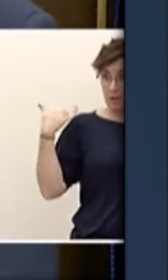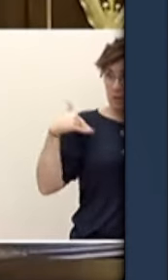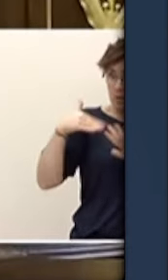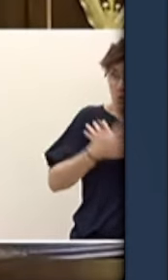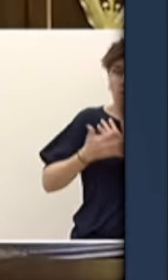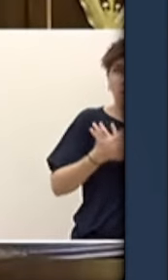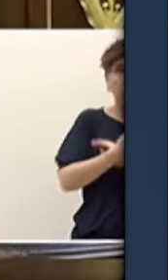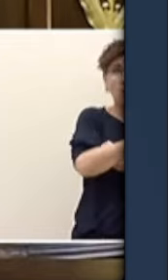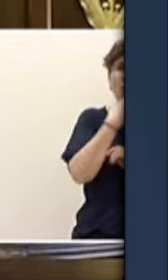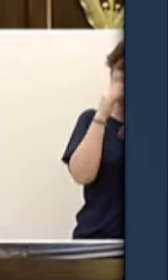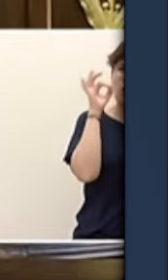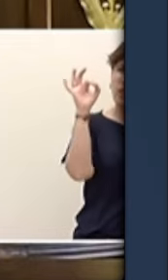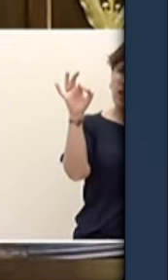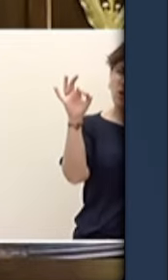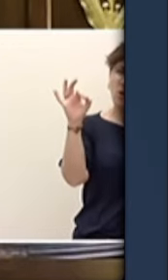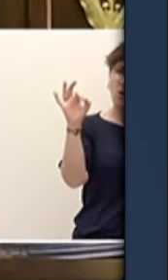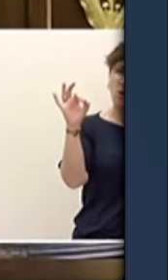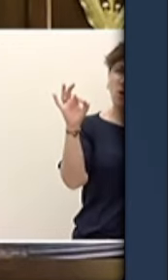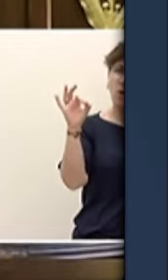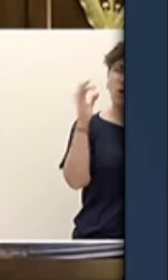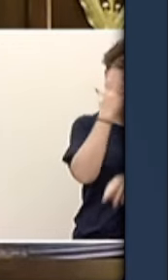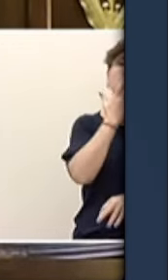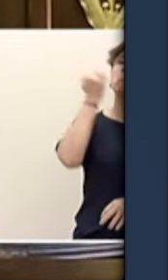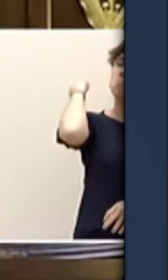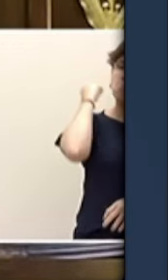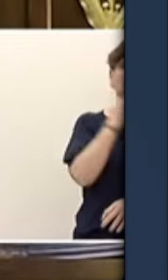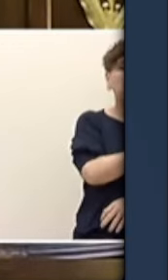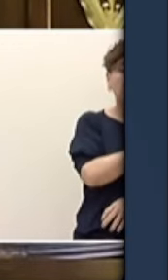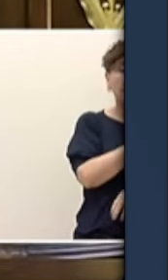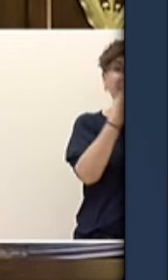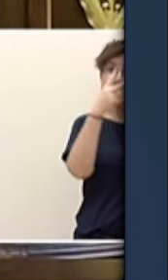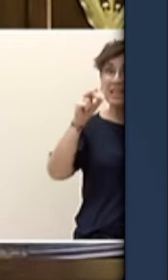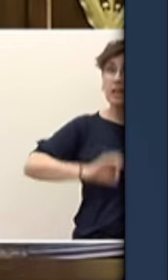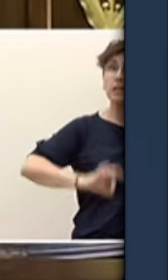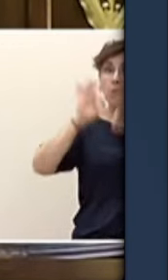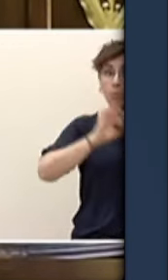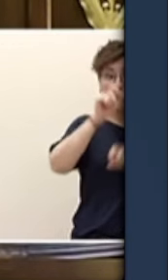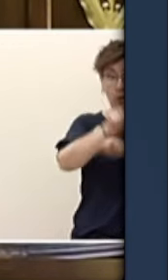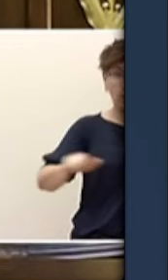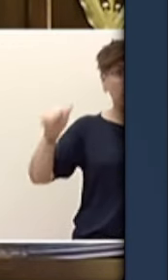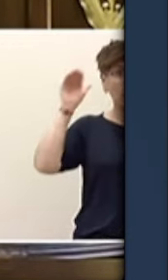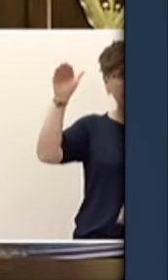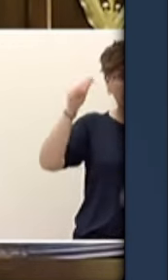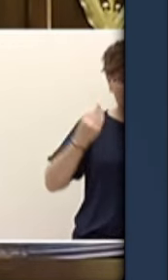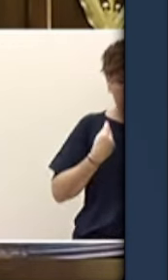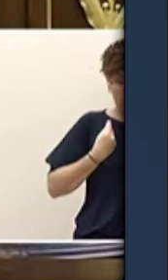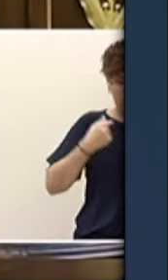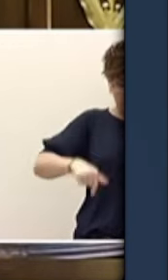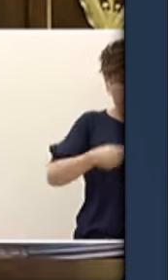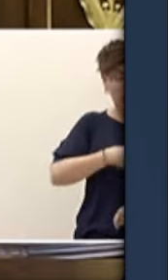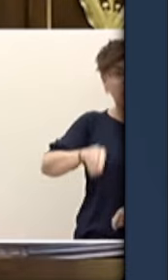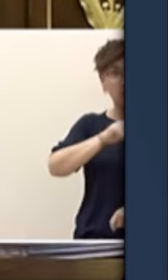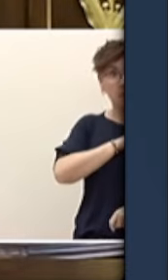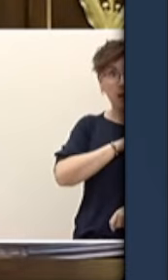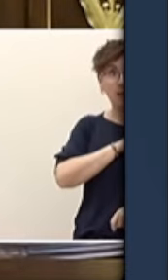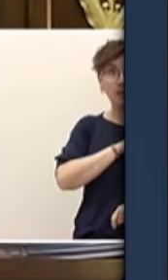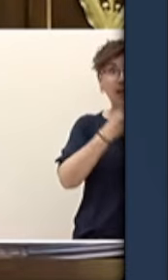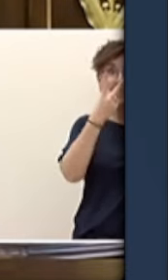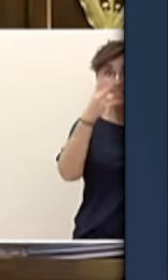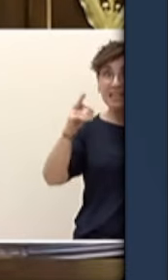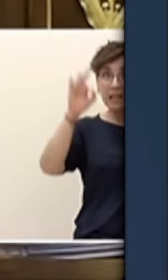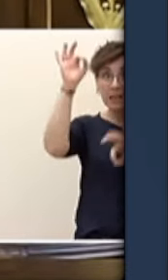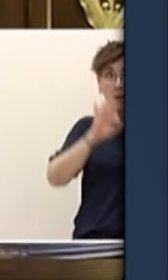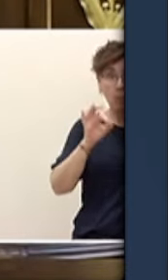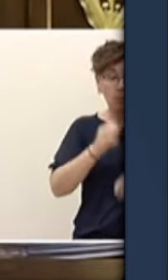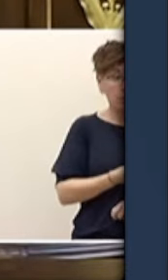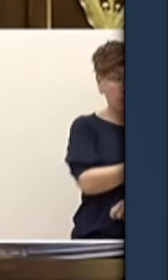que el 70% de los extranjeros residentes en España no cotizan a la seguridad social o que el 78% de los